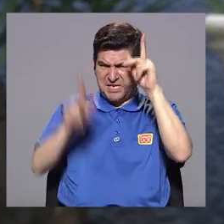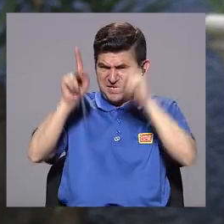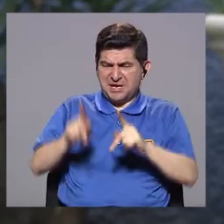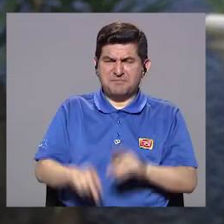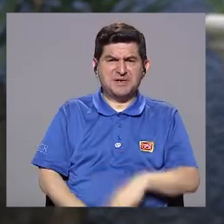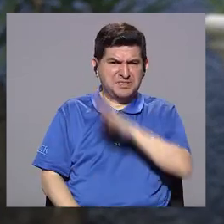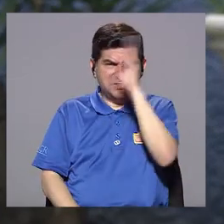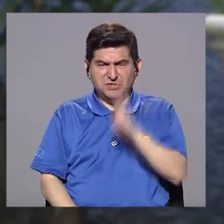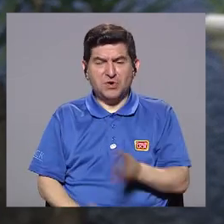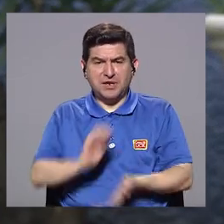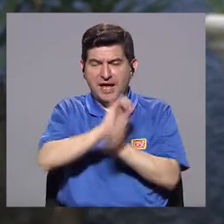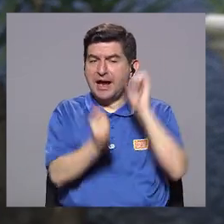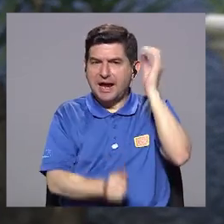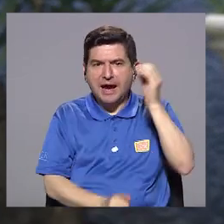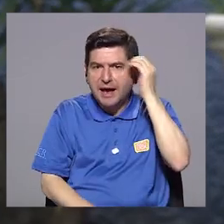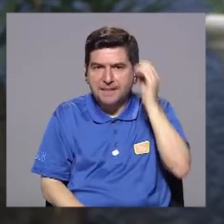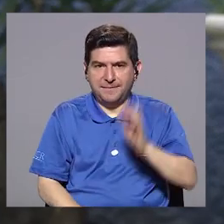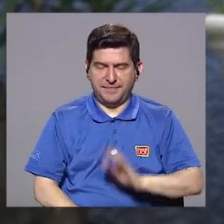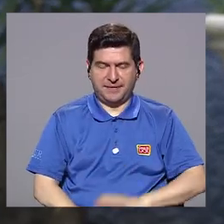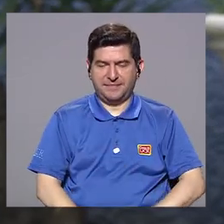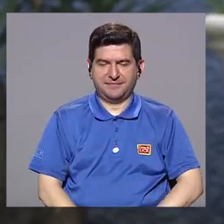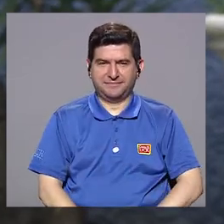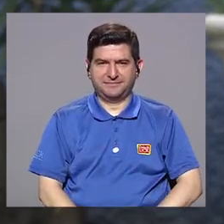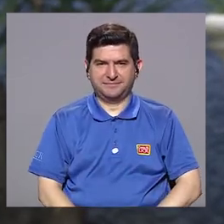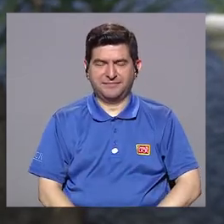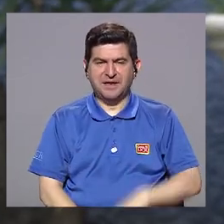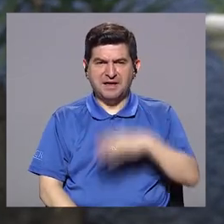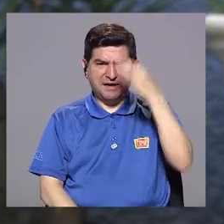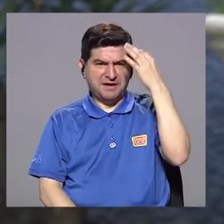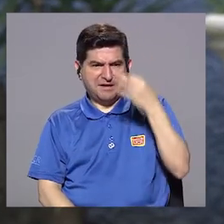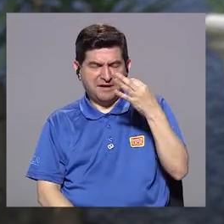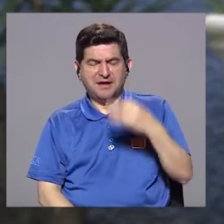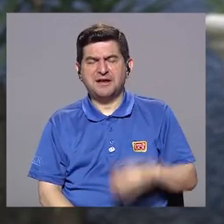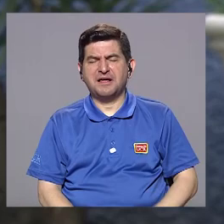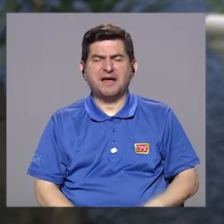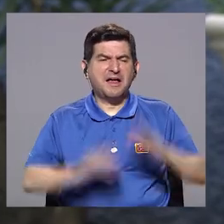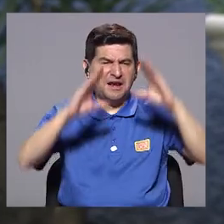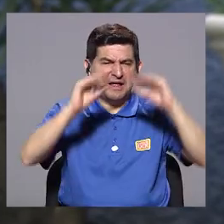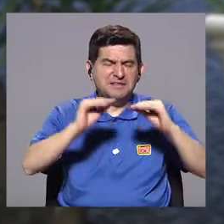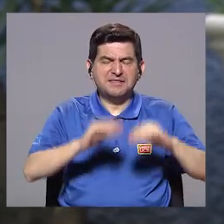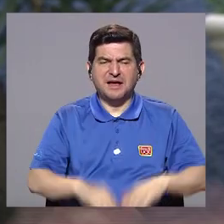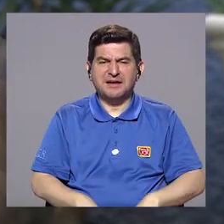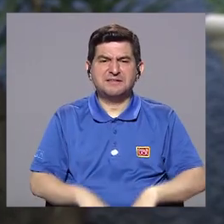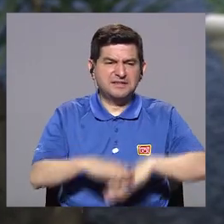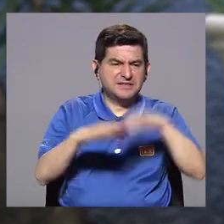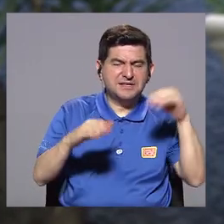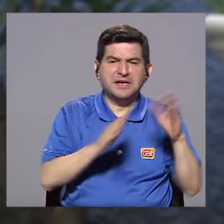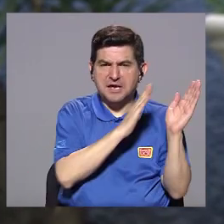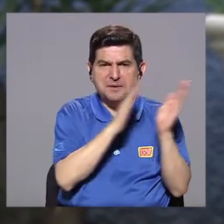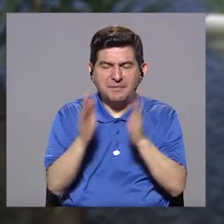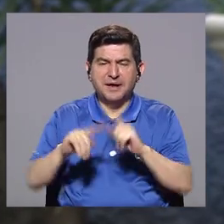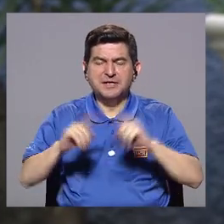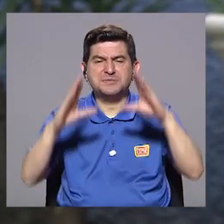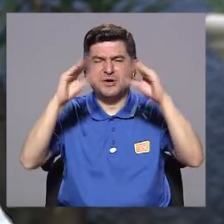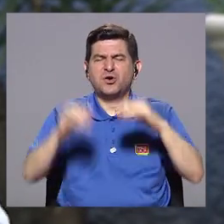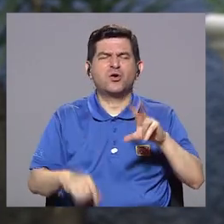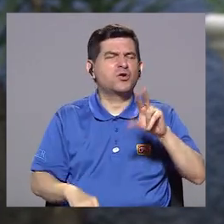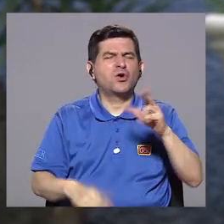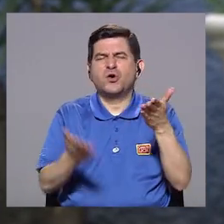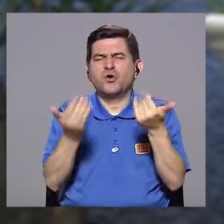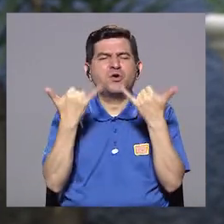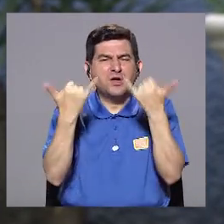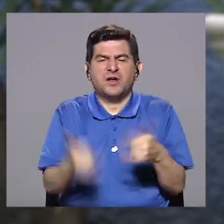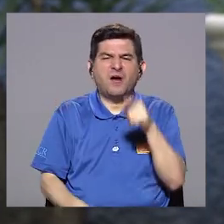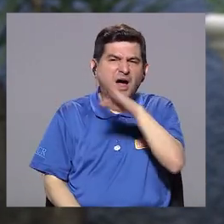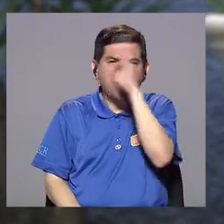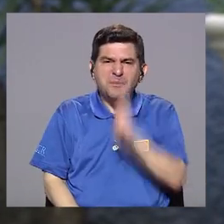gente bipolar es la gente que cambia de opinión. Por ejemplo, tenemos que salir hoy a la tarde, hacemos todos los preparativos y en la noche, no, ya no quiero